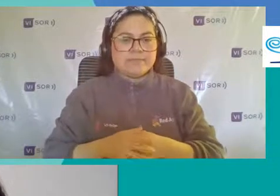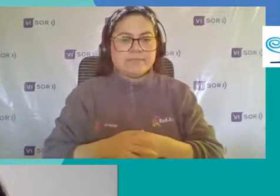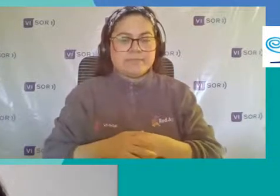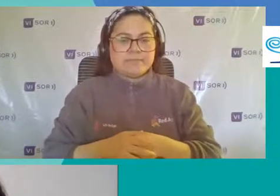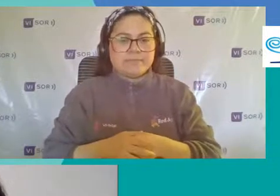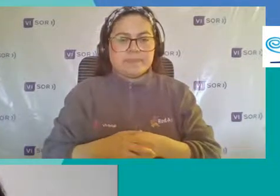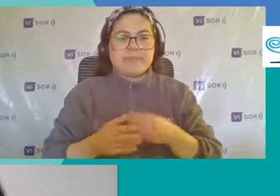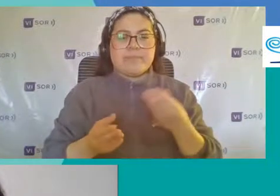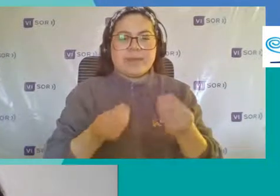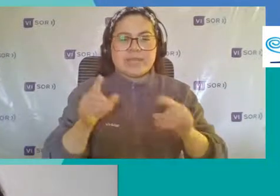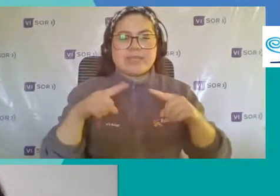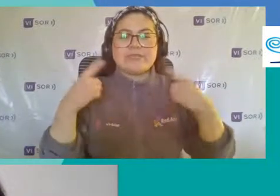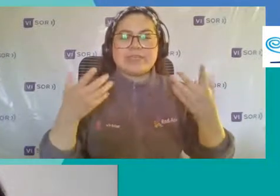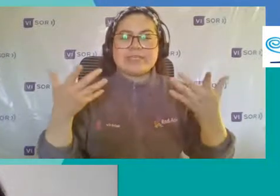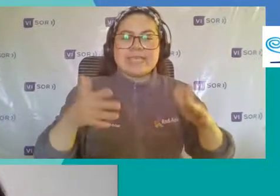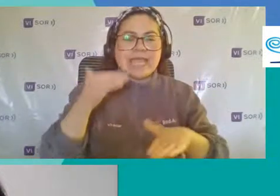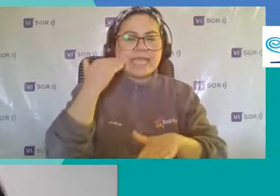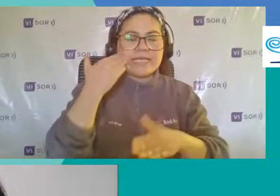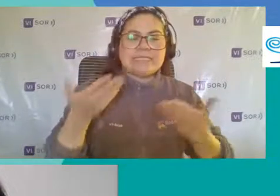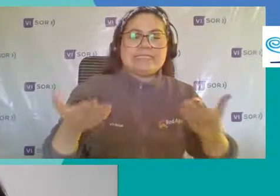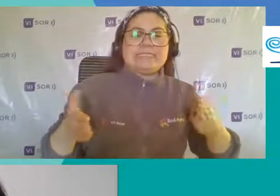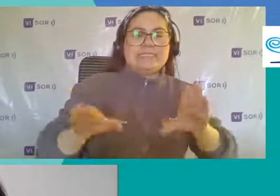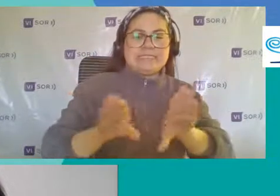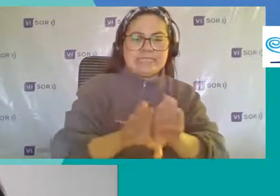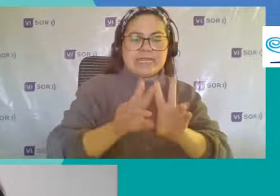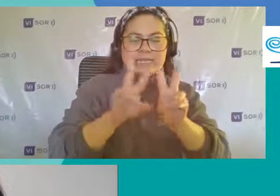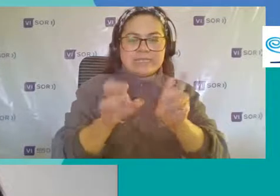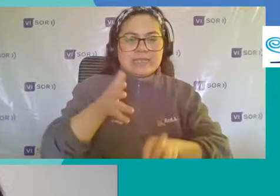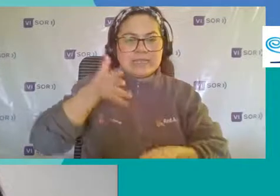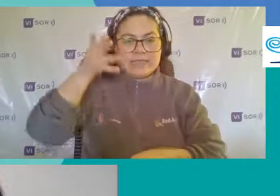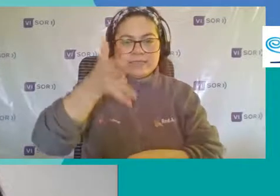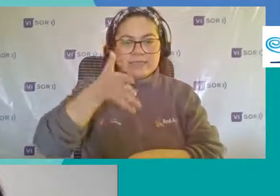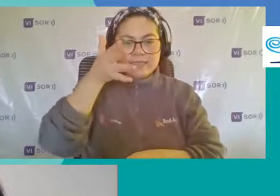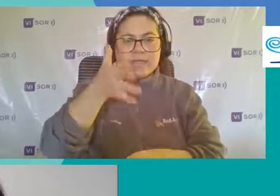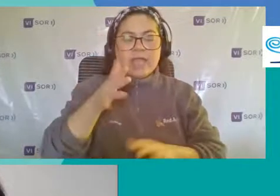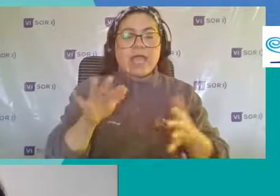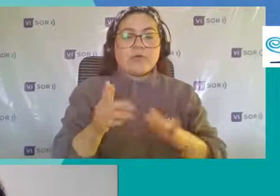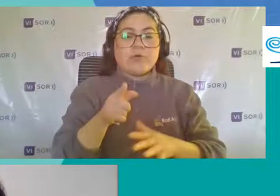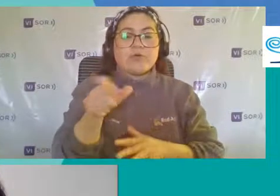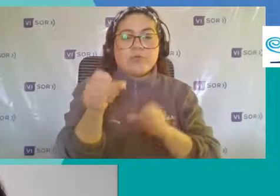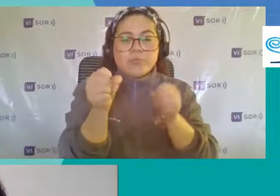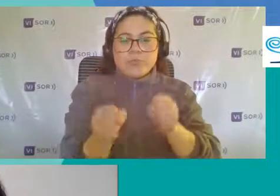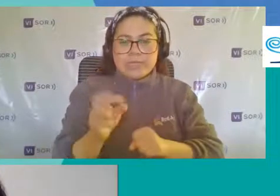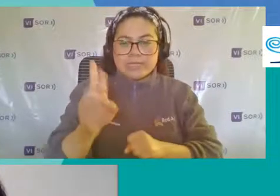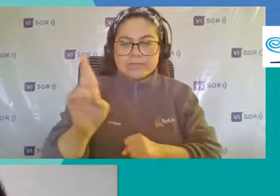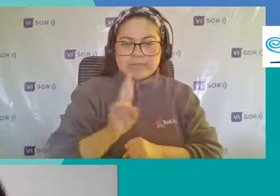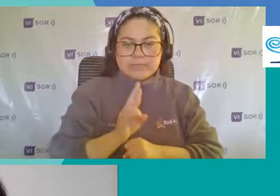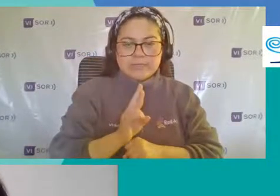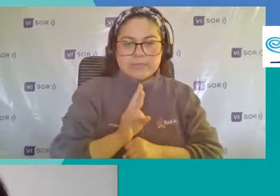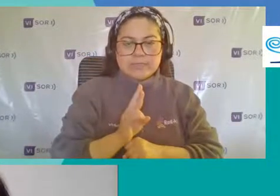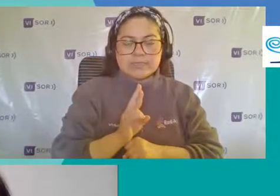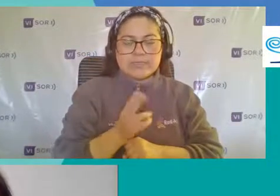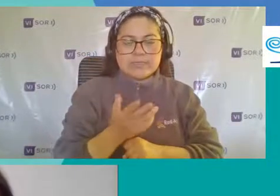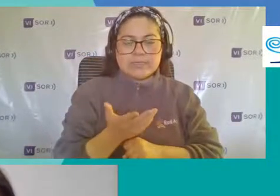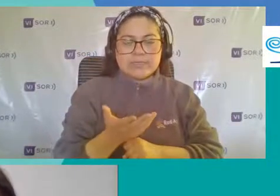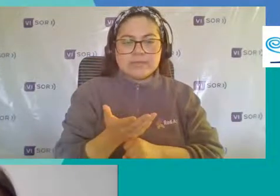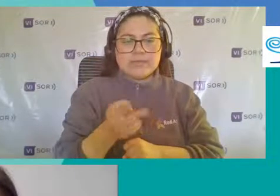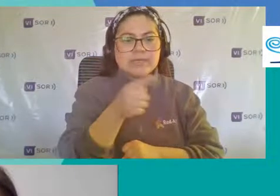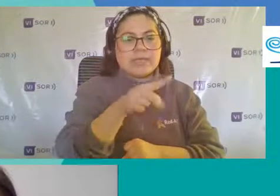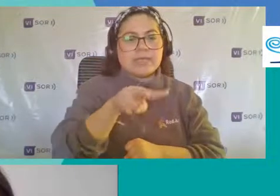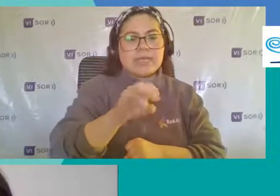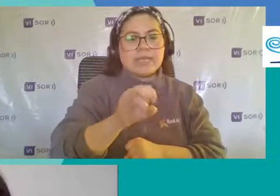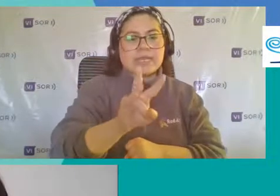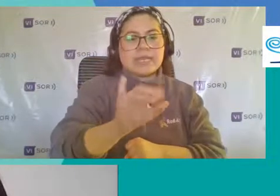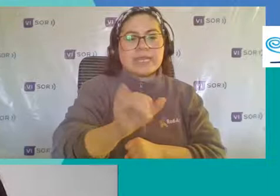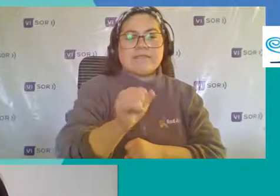terminando Nuestra exposición En este momento Sería interesante Que nos pudiese responder A la inquietud Que plantea Nibia Catalán ¿A